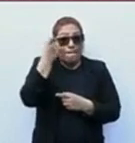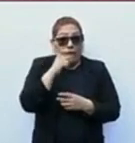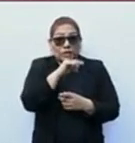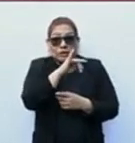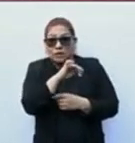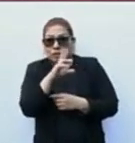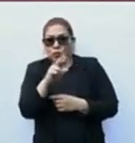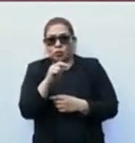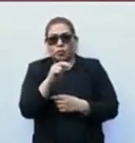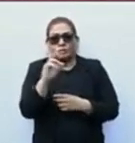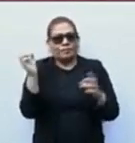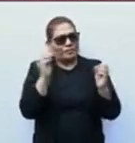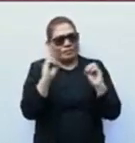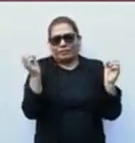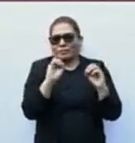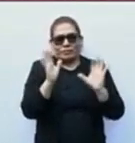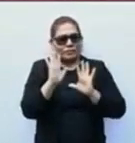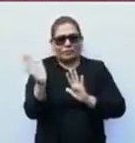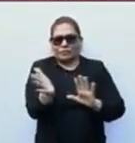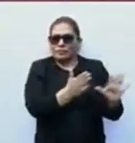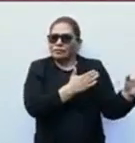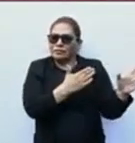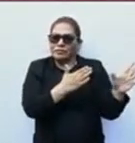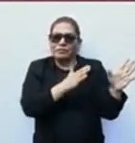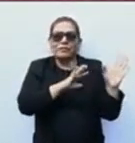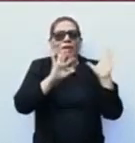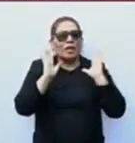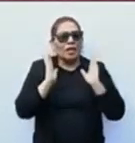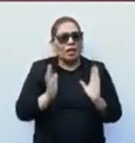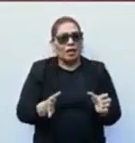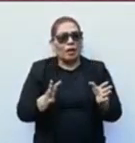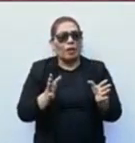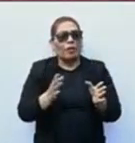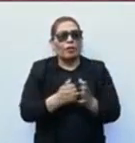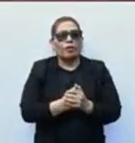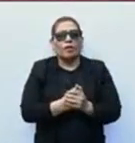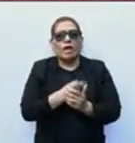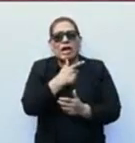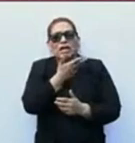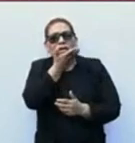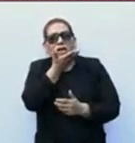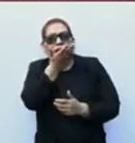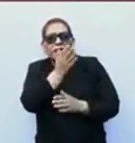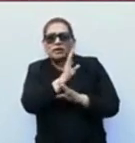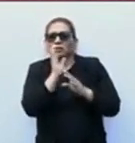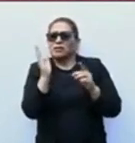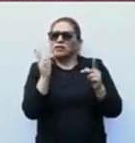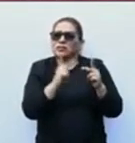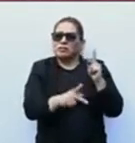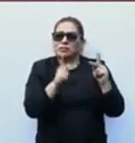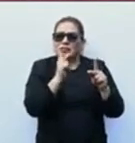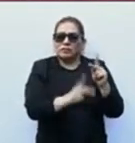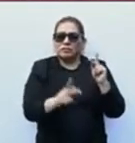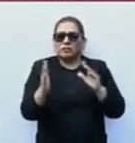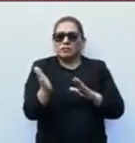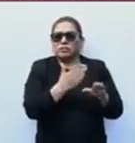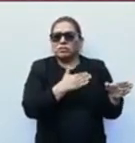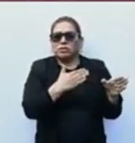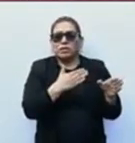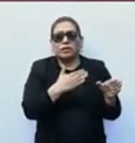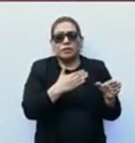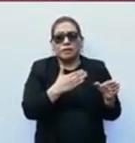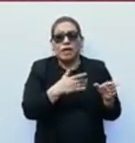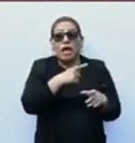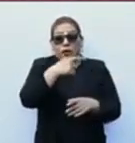lo doy. Esos tiempos se terminaron, deben de acabarse y entre todos tenemos que ayudar a que su